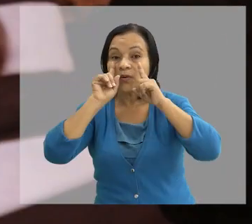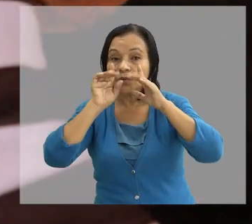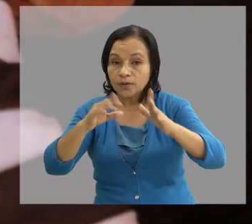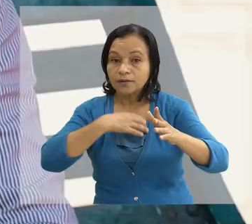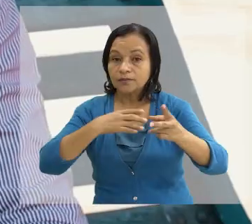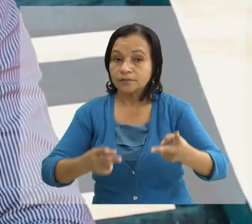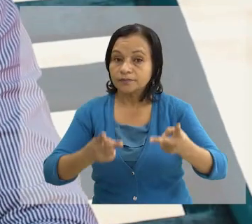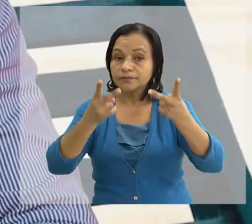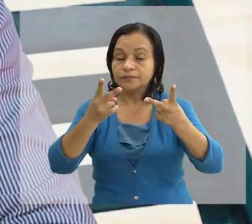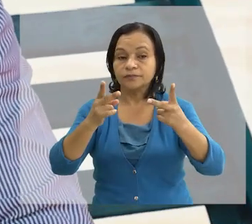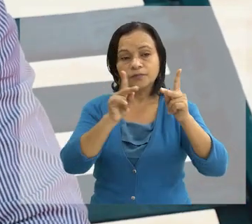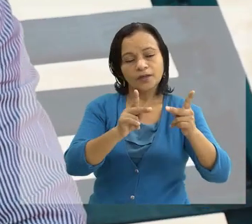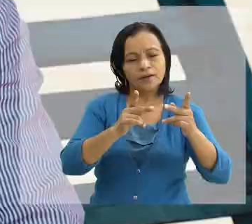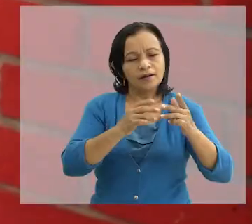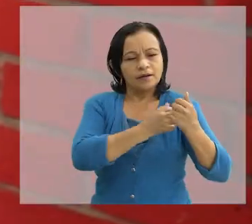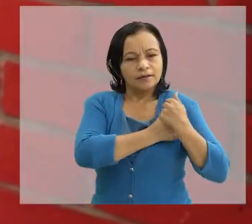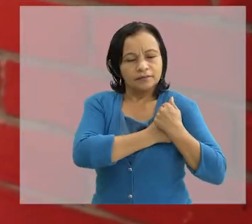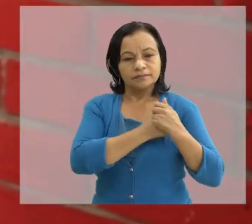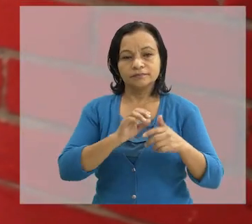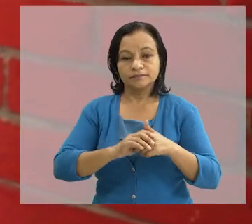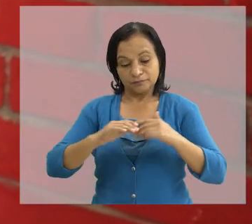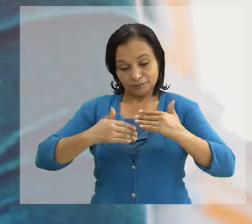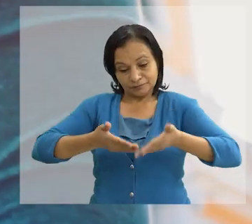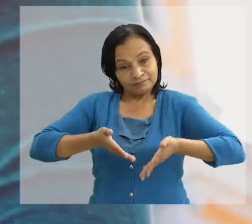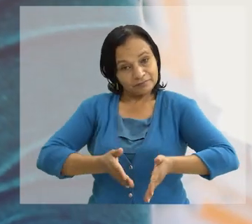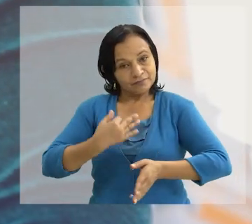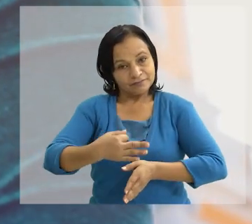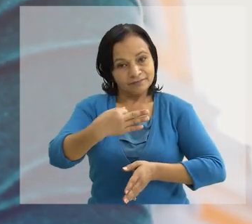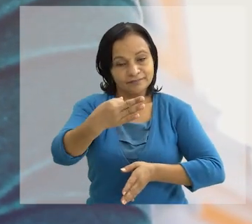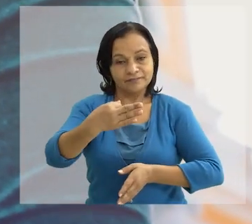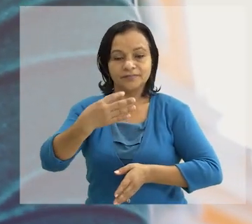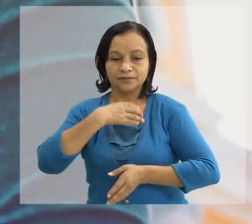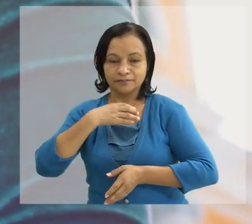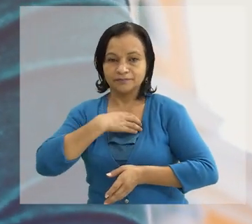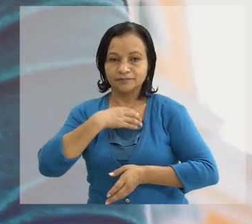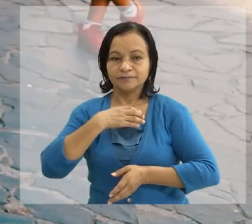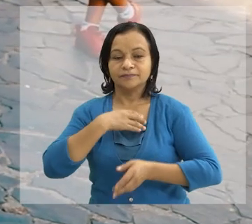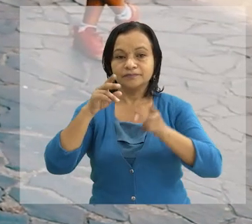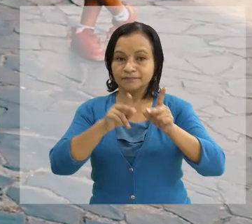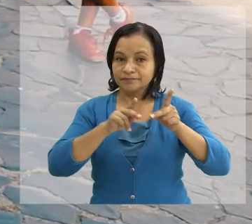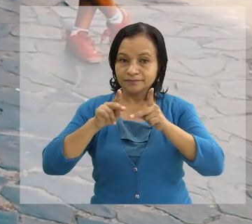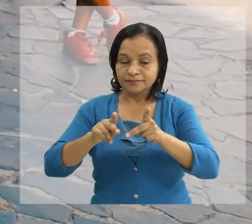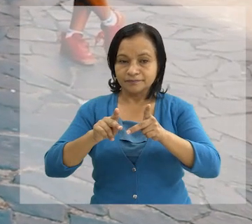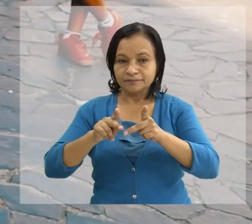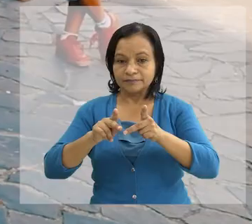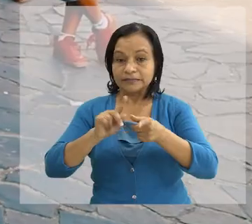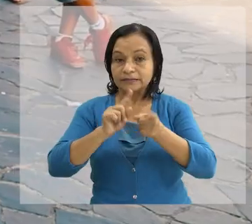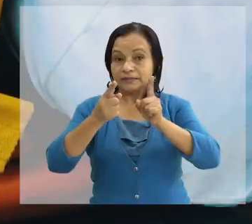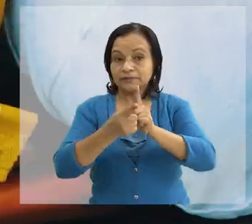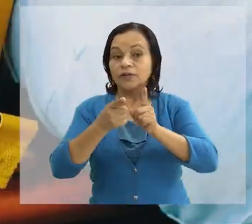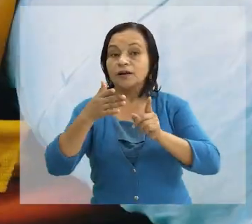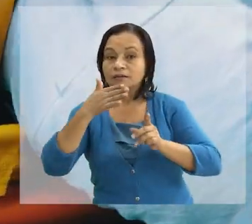protegernos Por los que queremos Por los que vienen Y por nosotros mismos Saquemosle